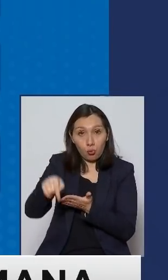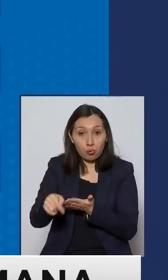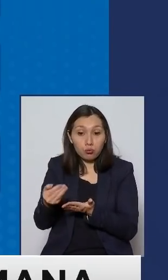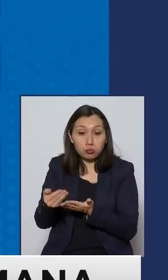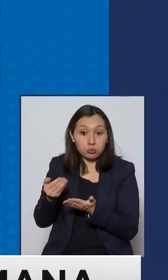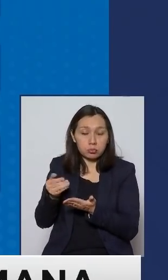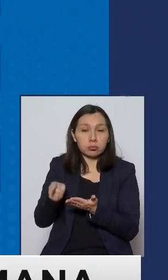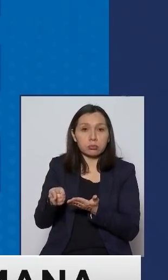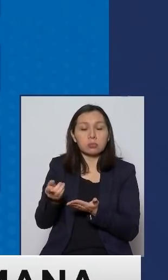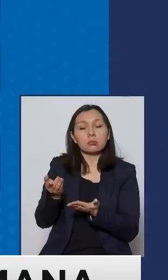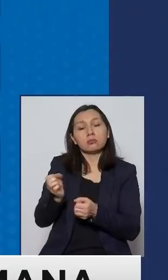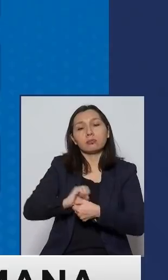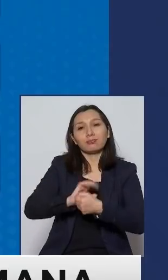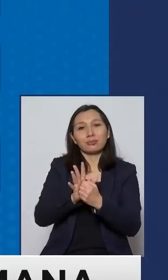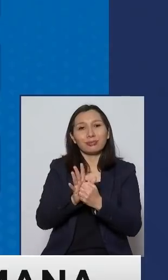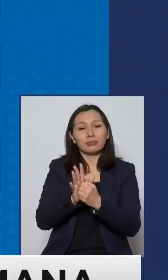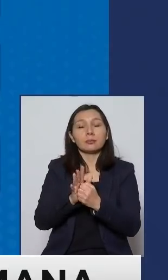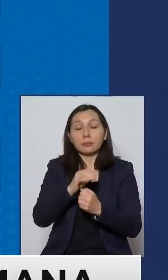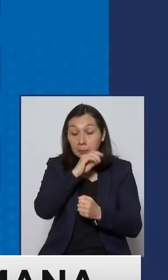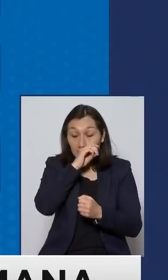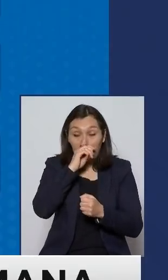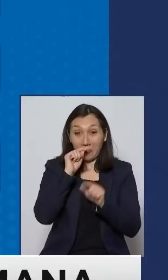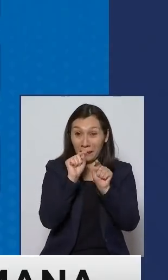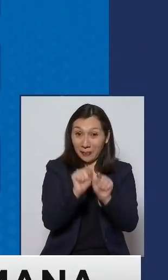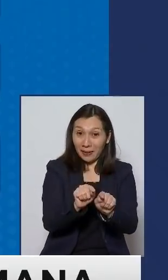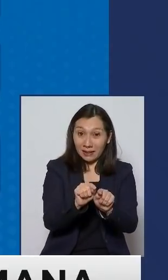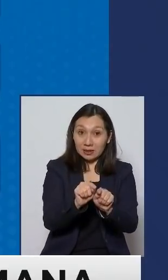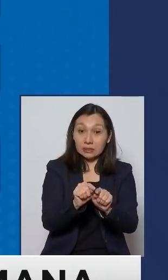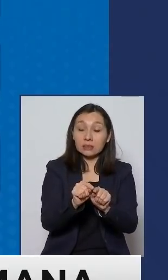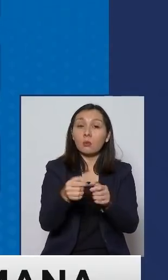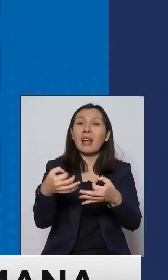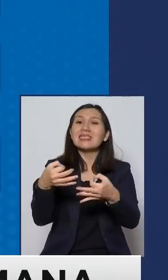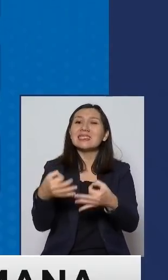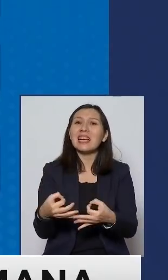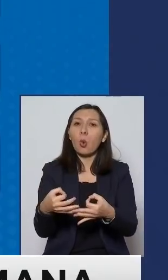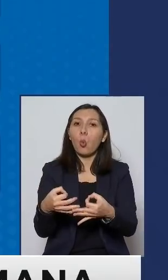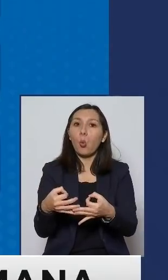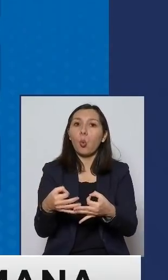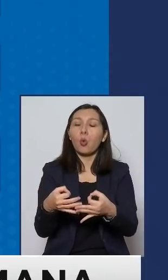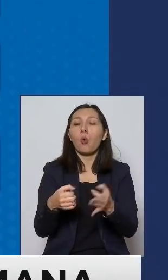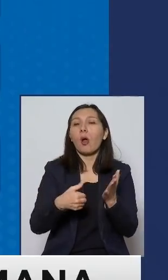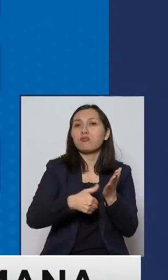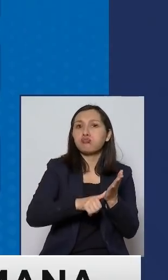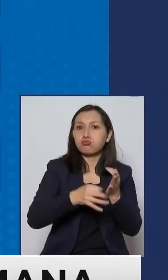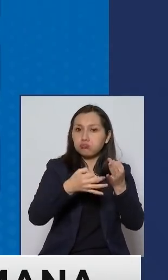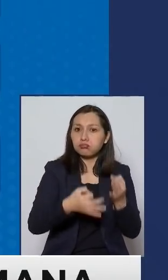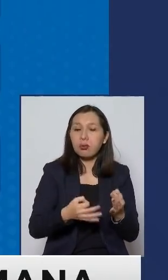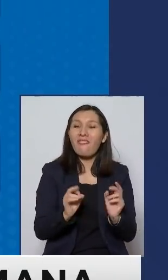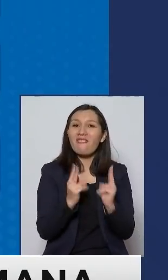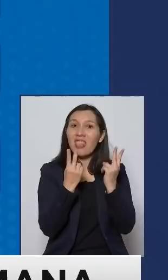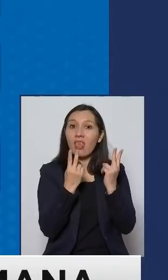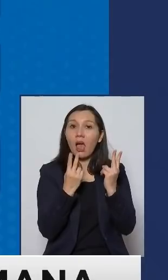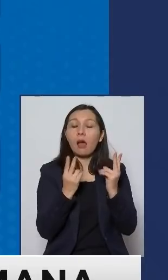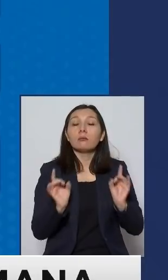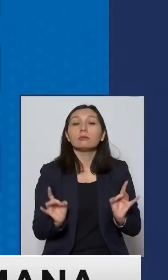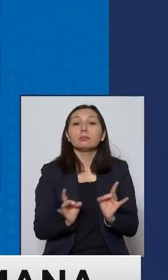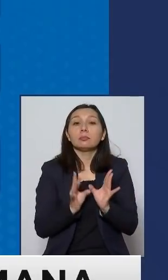fallecieron por COVID y este seguro, insisto, que es un seguro de vida